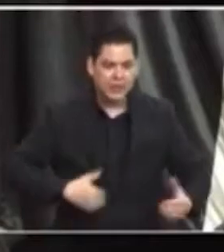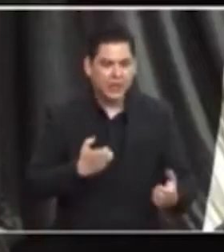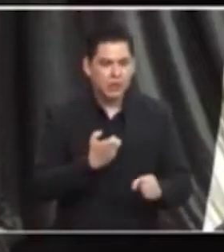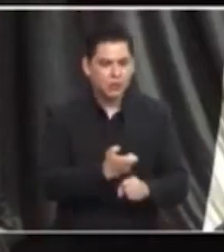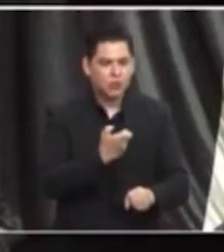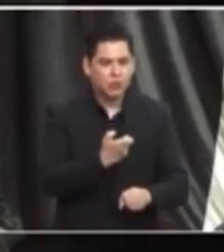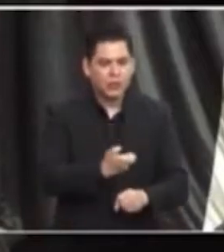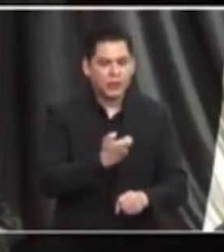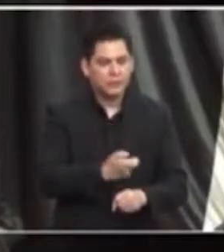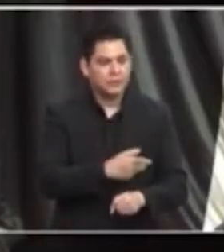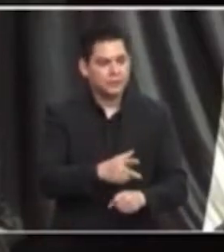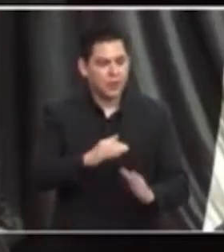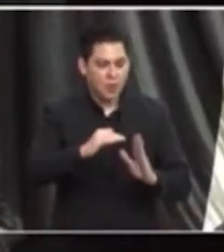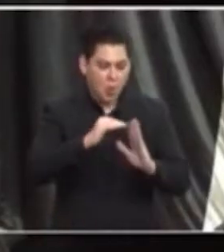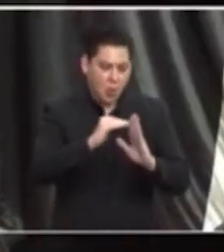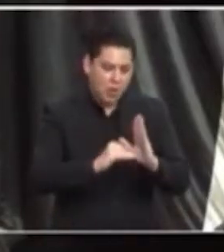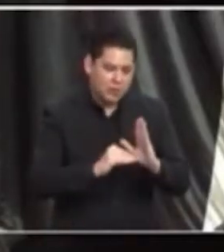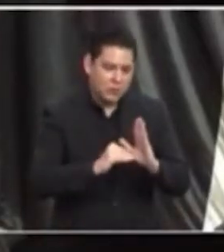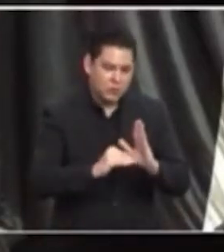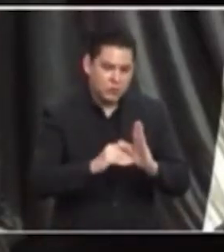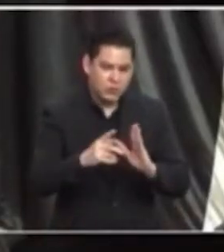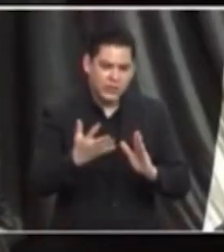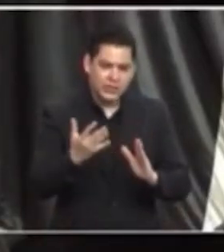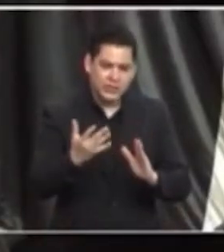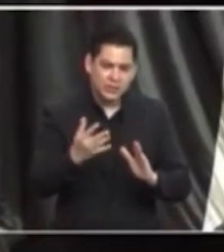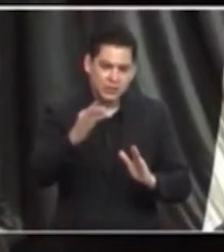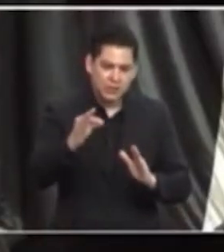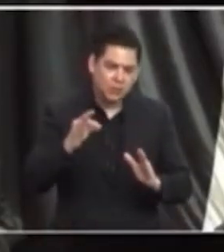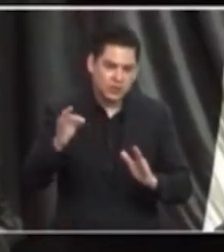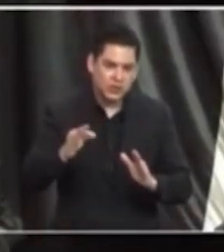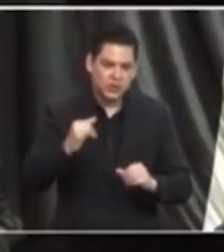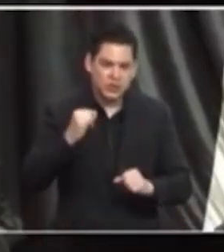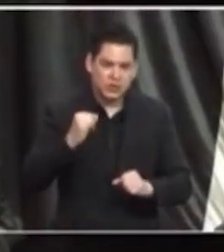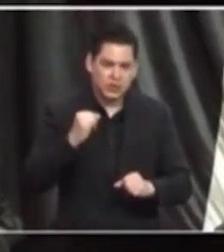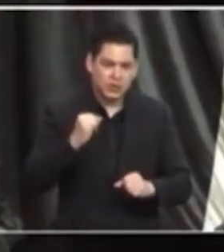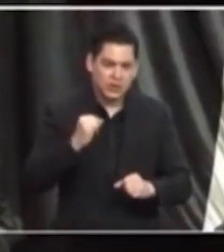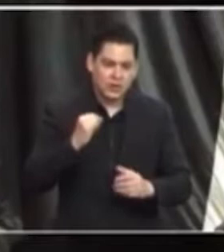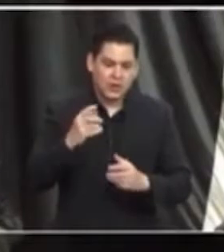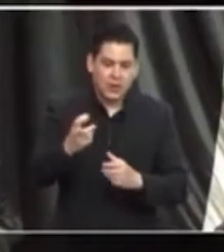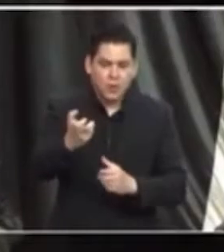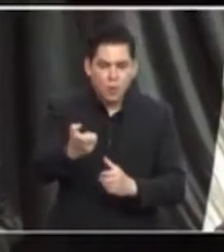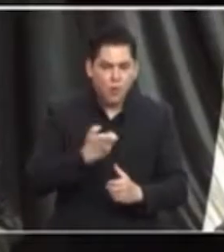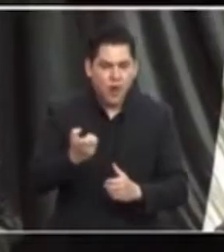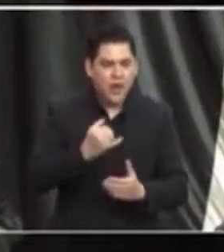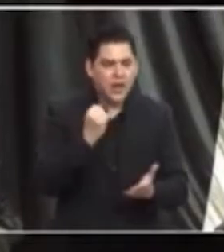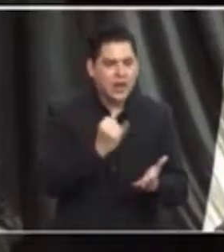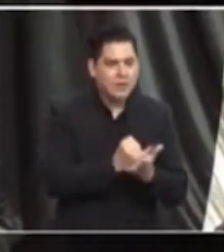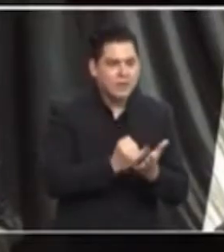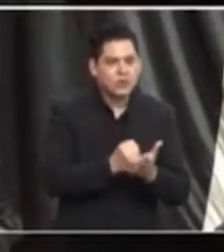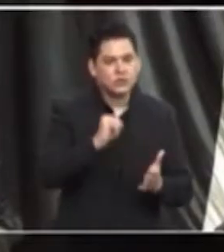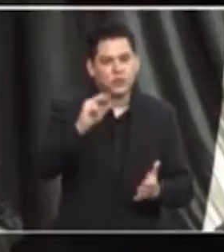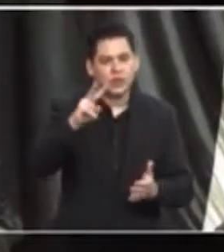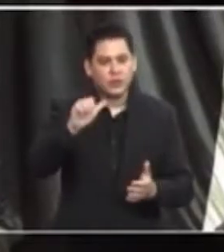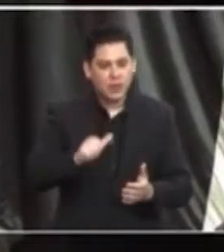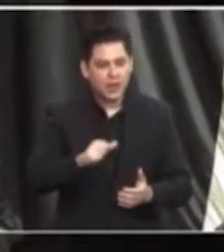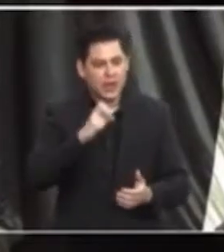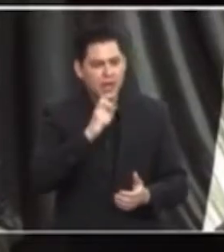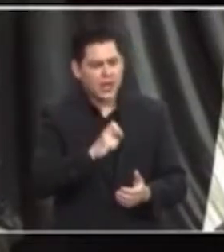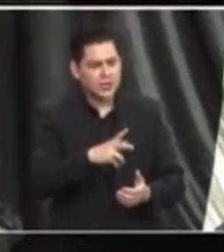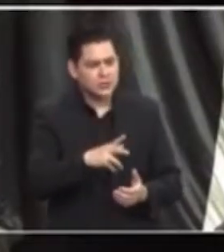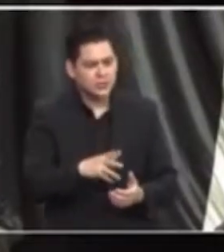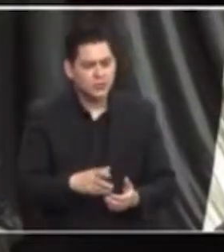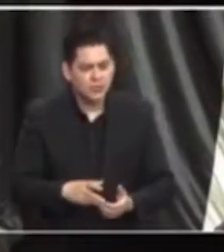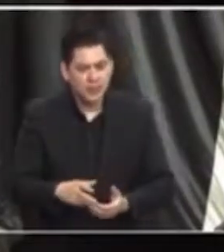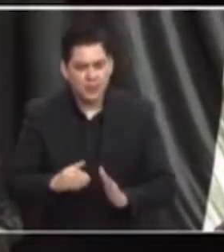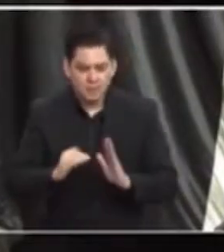Una disminución parcial del 50% del cobro del ISR a la clase trabajadora derivaría en un